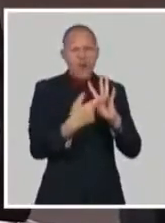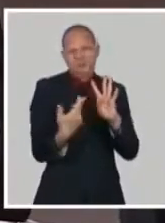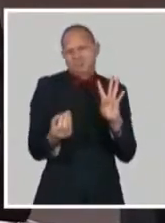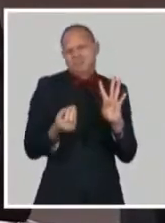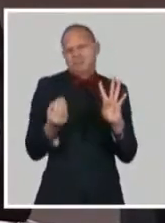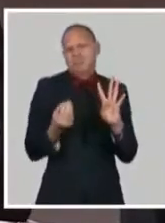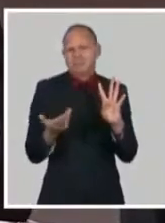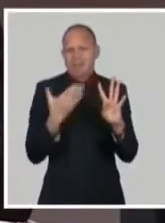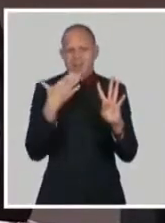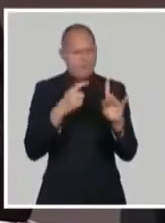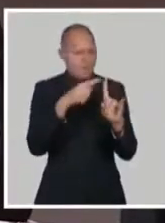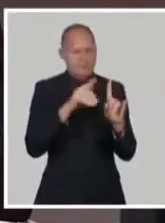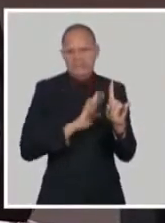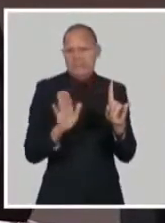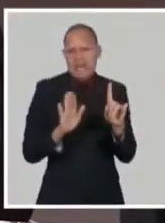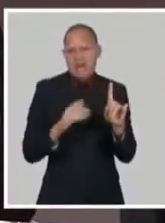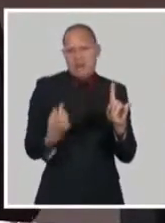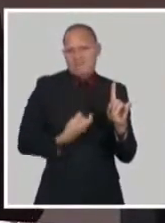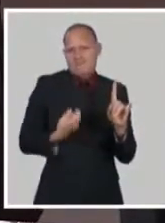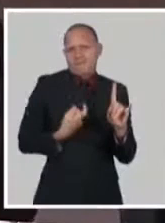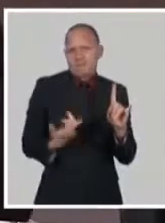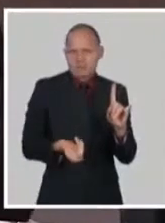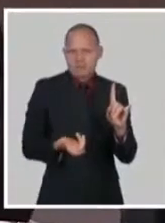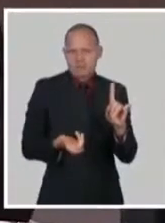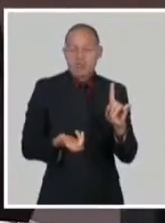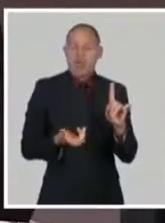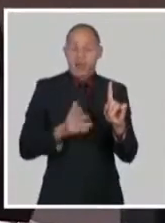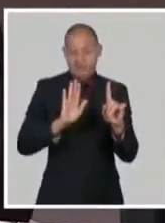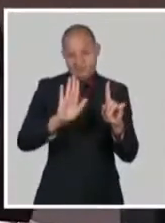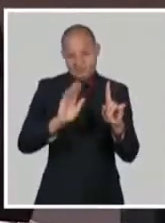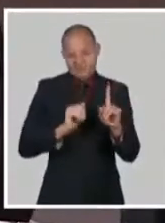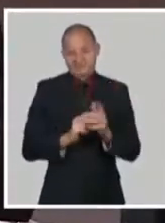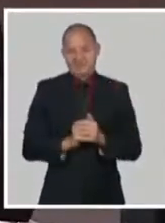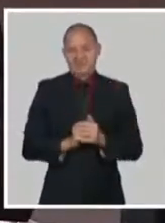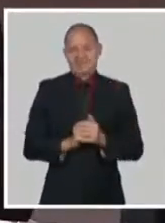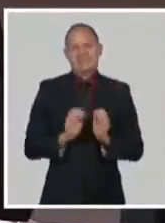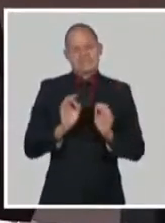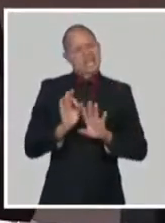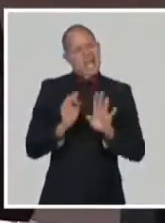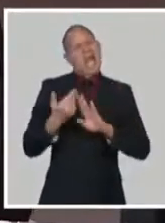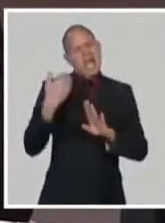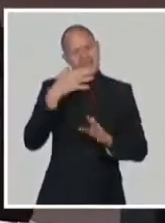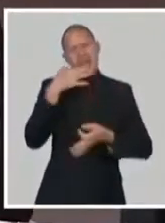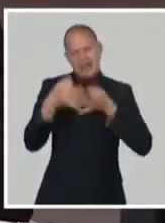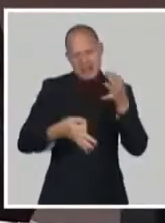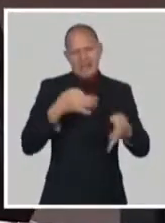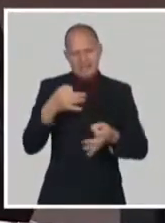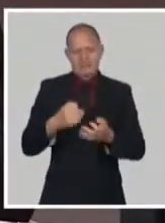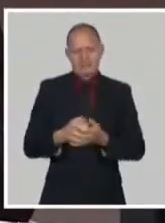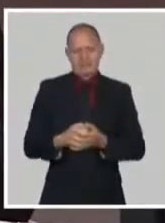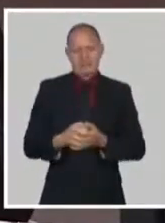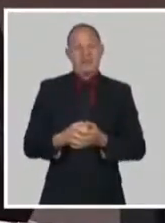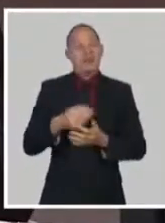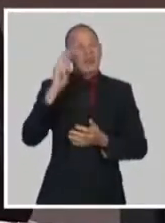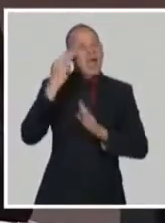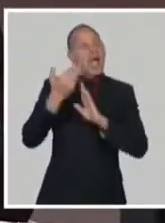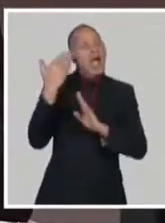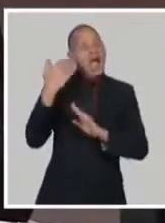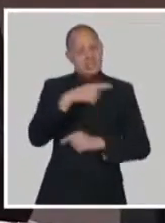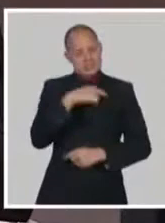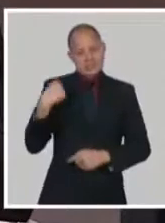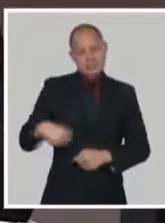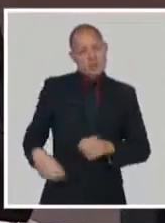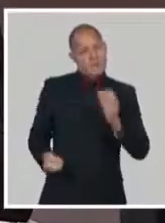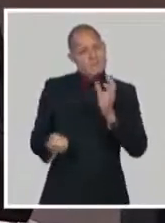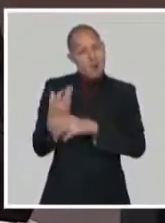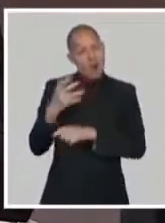Desde que surgió la epidemia en China, hemos explicado en otras oportunidades, nosotros comenzamos a pensar en trabajar en el